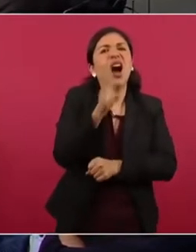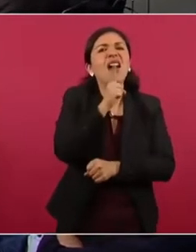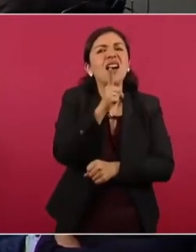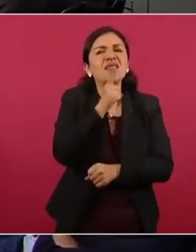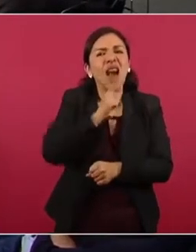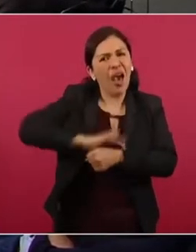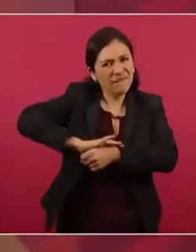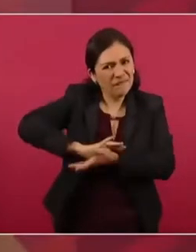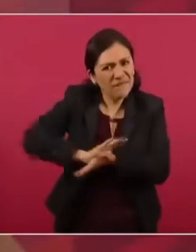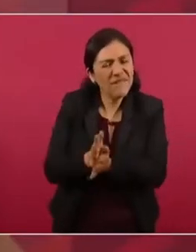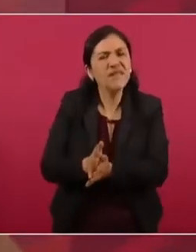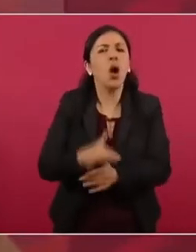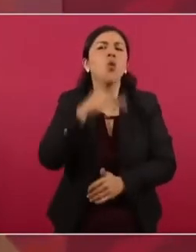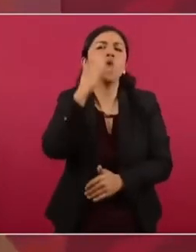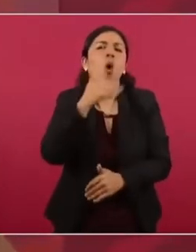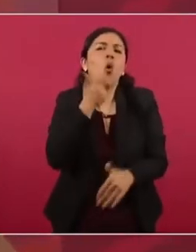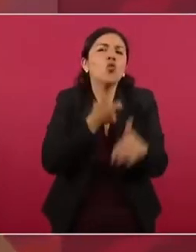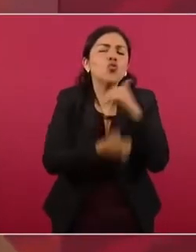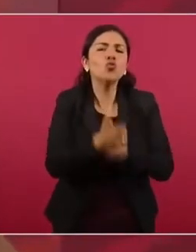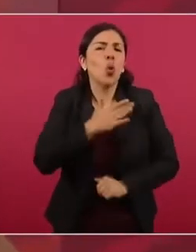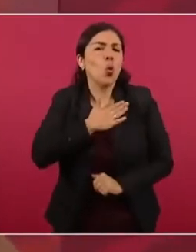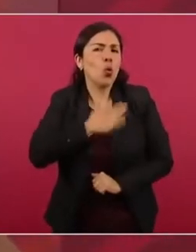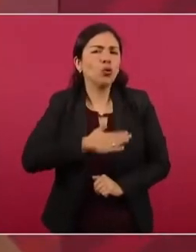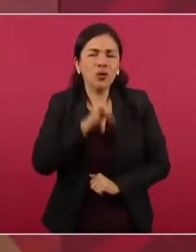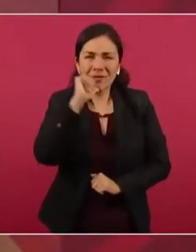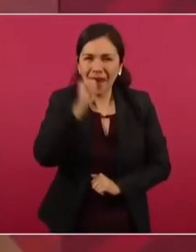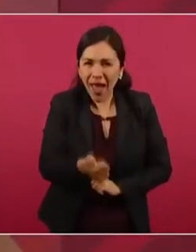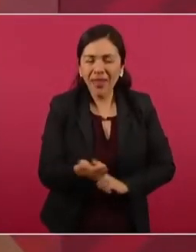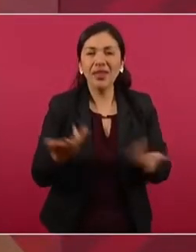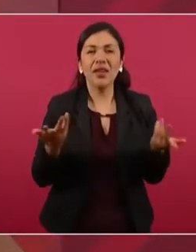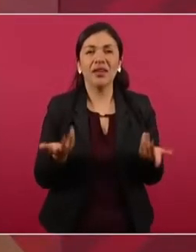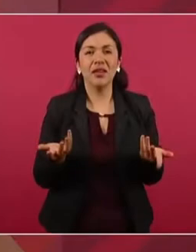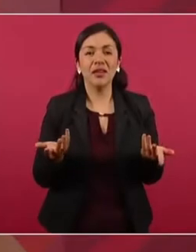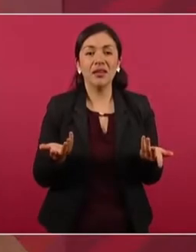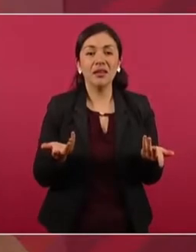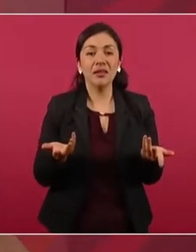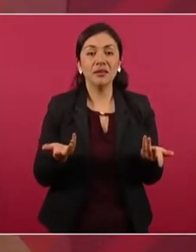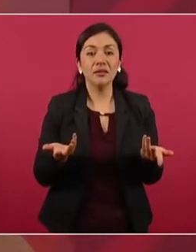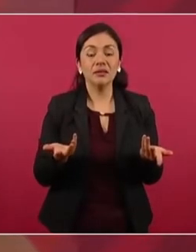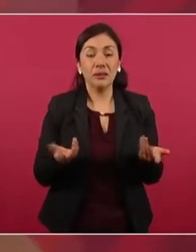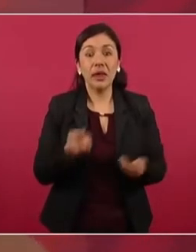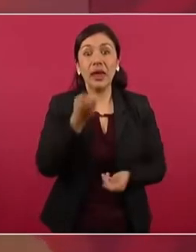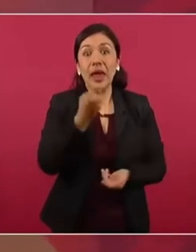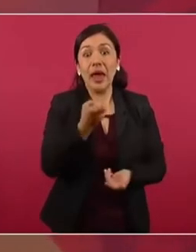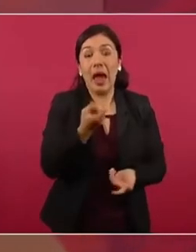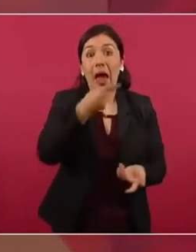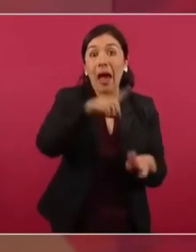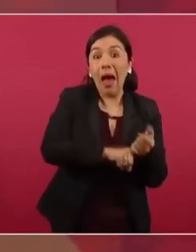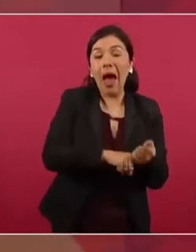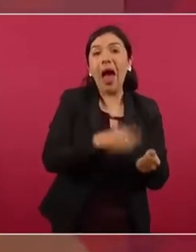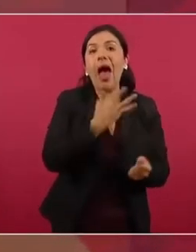desde luego corrupto, injusto, que se componía